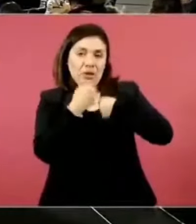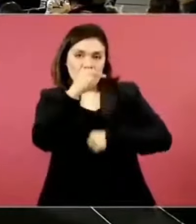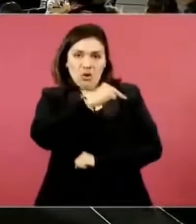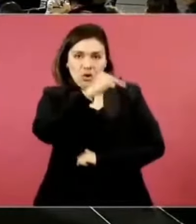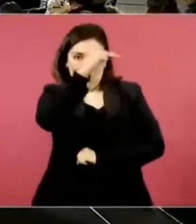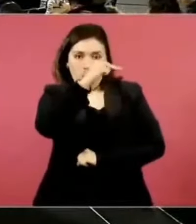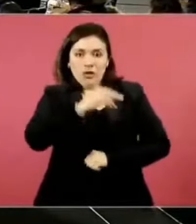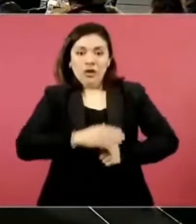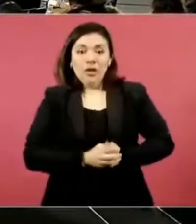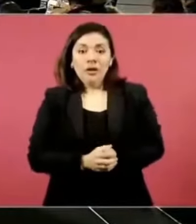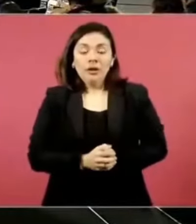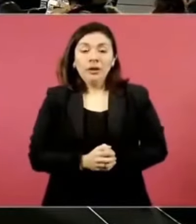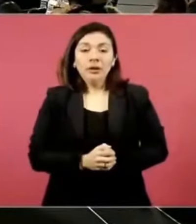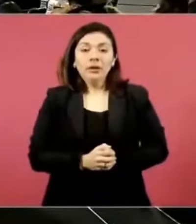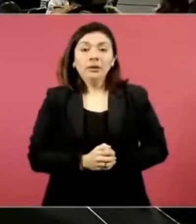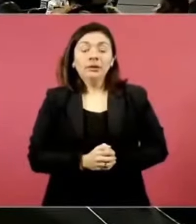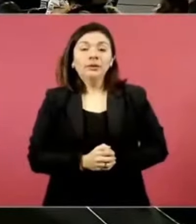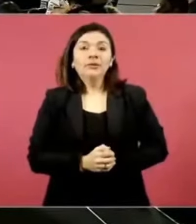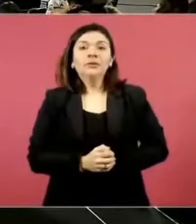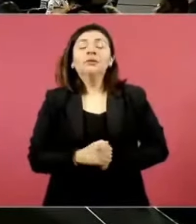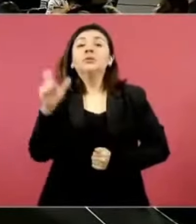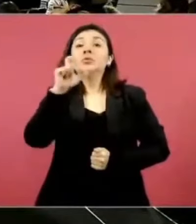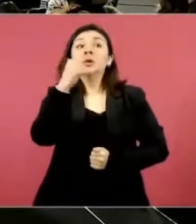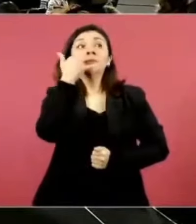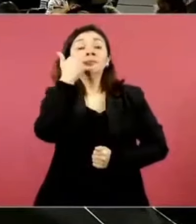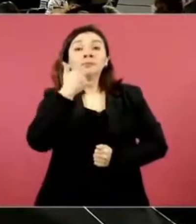la llamada fue como el 20